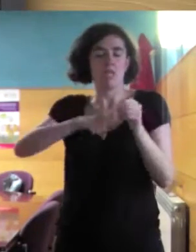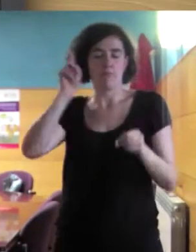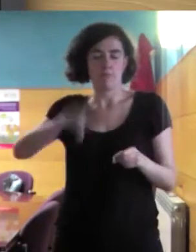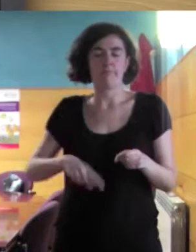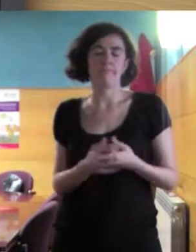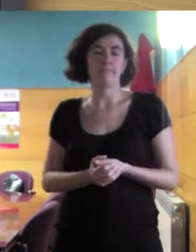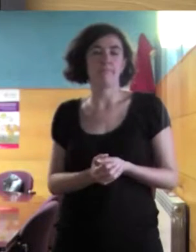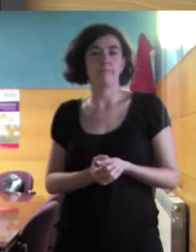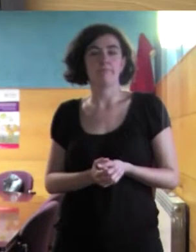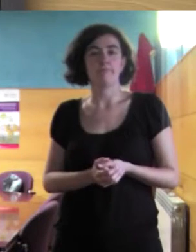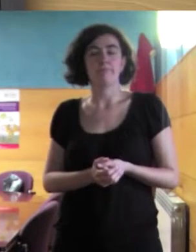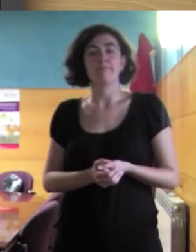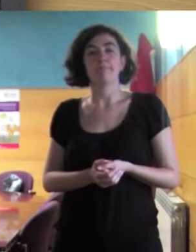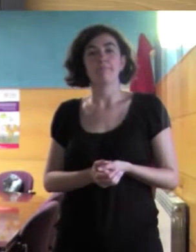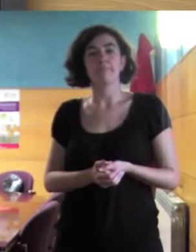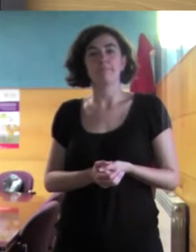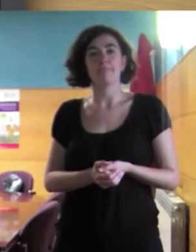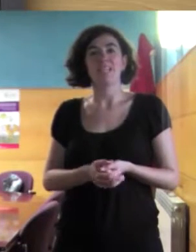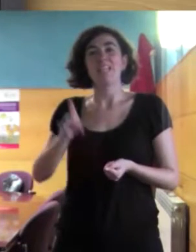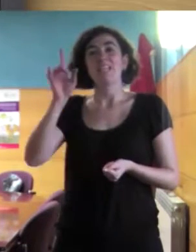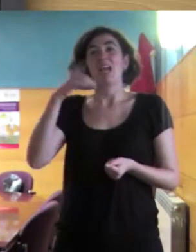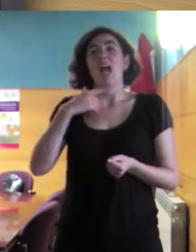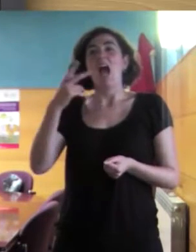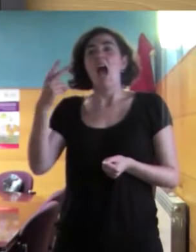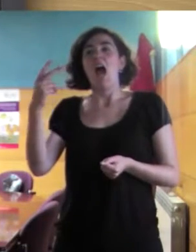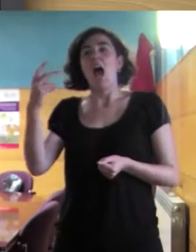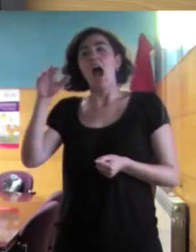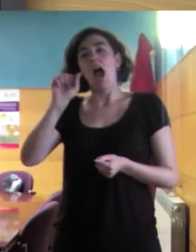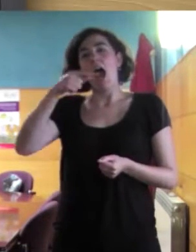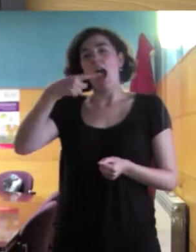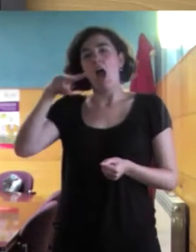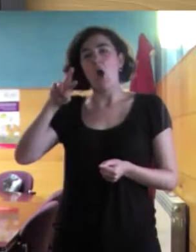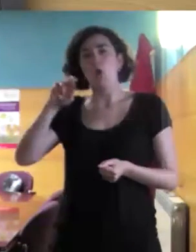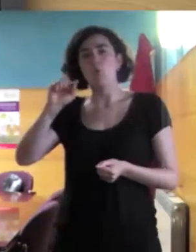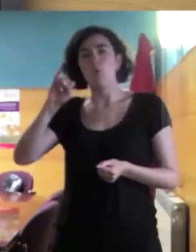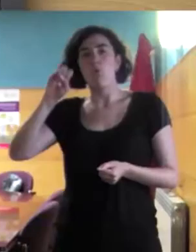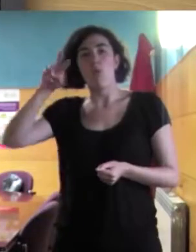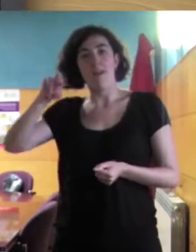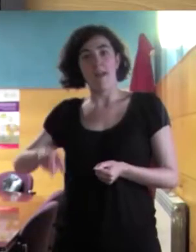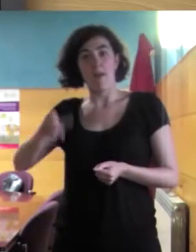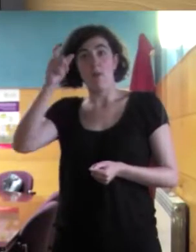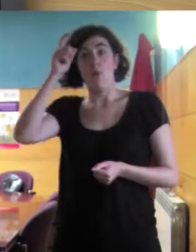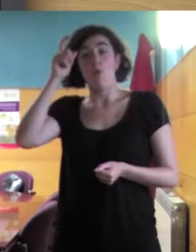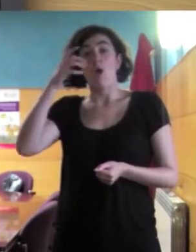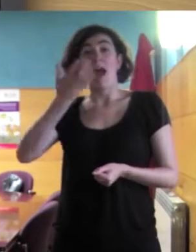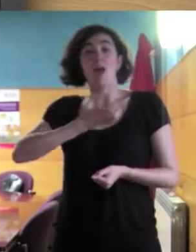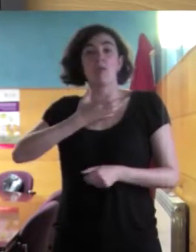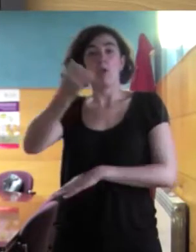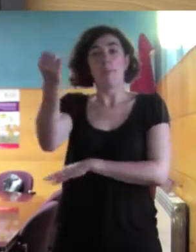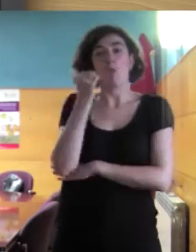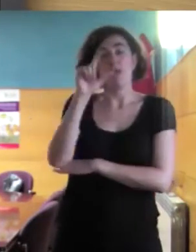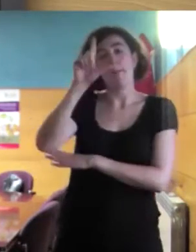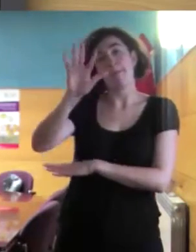lo hacemos con apoyo del Ayuntamiento de Agurain y con voluntarios. colaboración